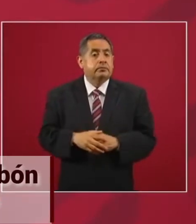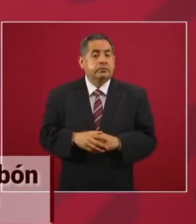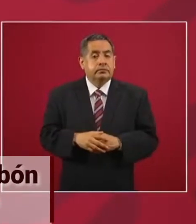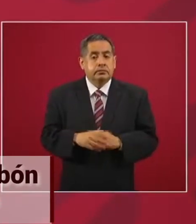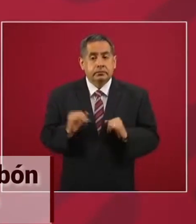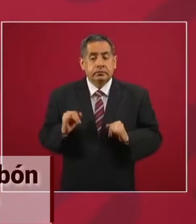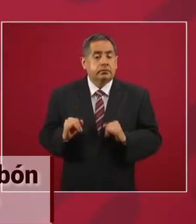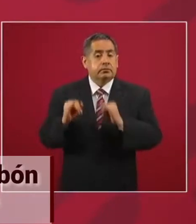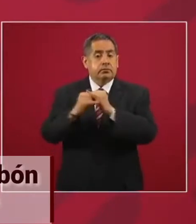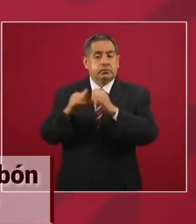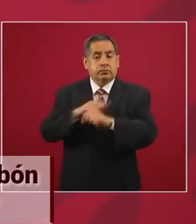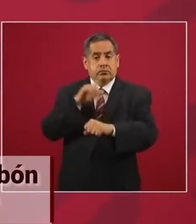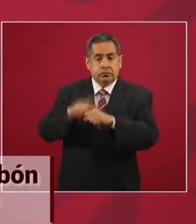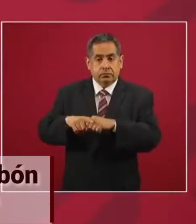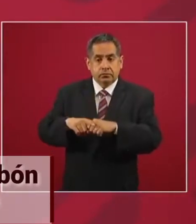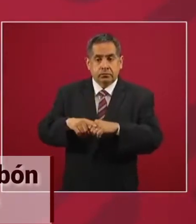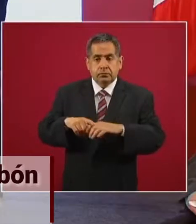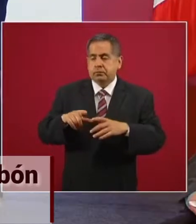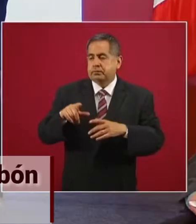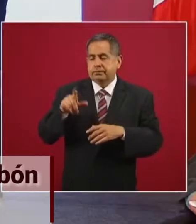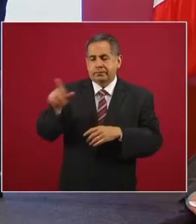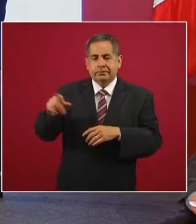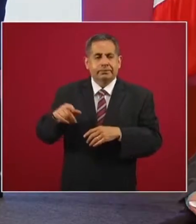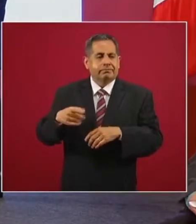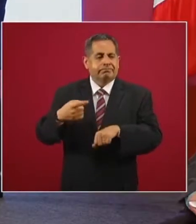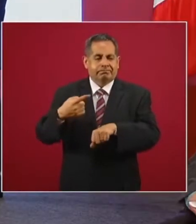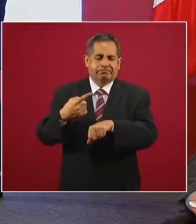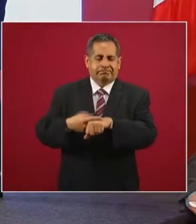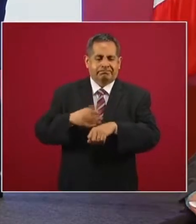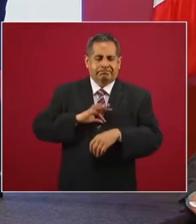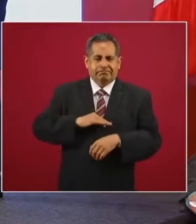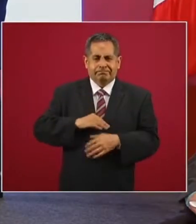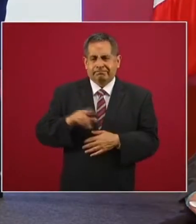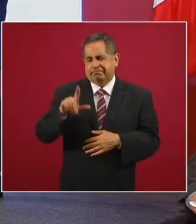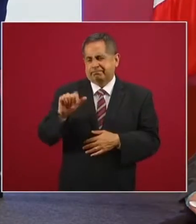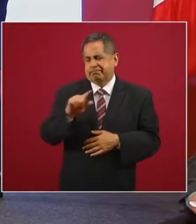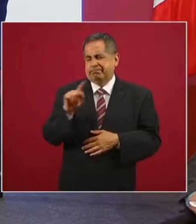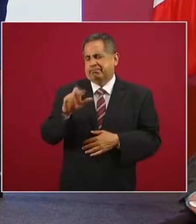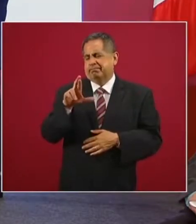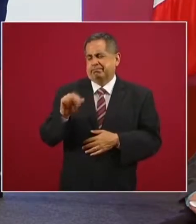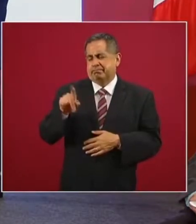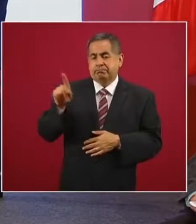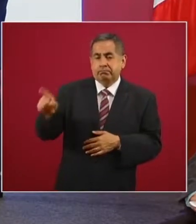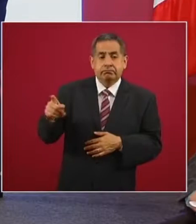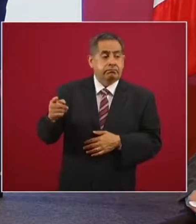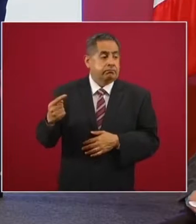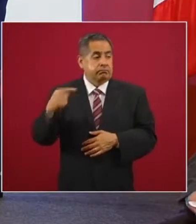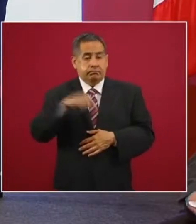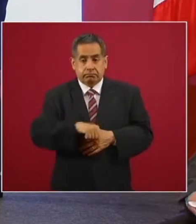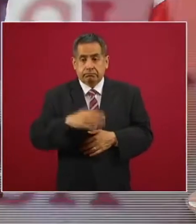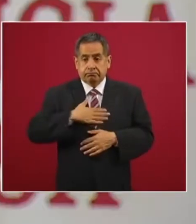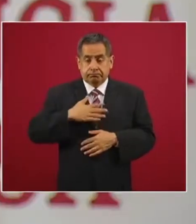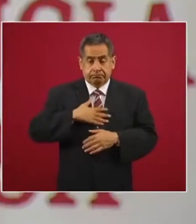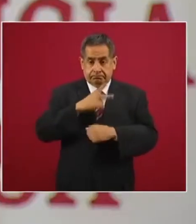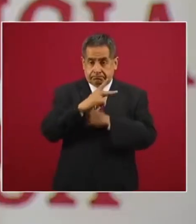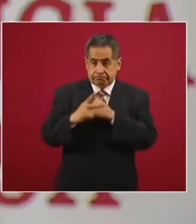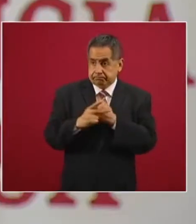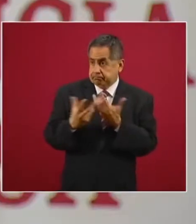Nacional de Enfermedades Infecciosas, Lázaro Spanalanza, Sani, para que nuestro país participe